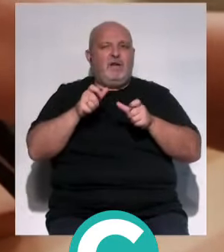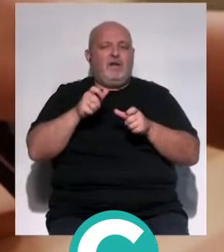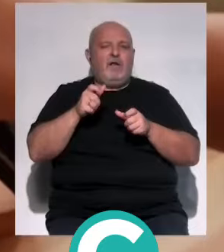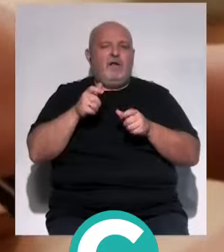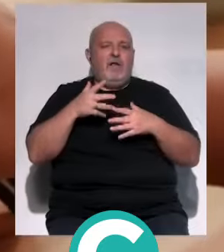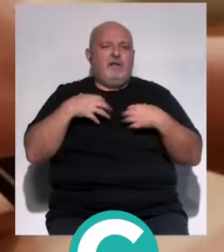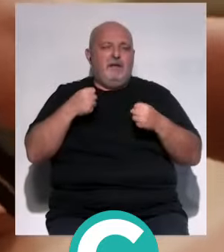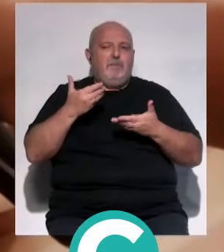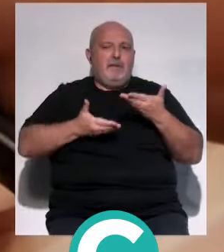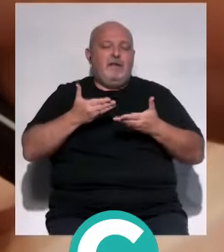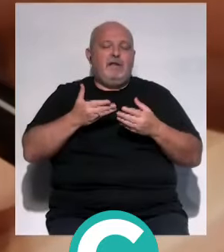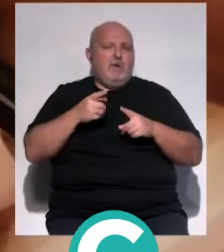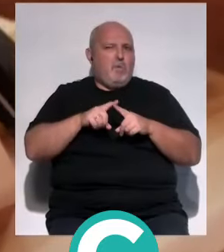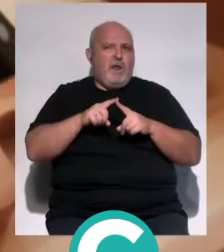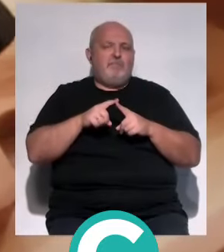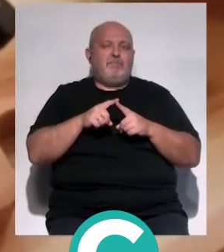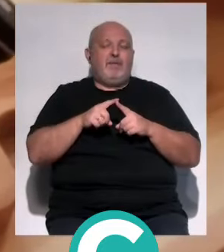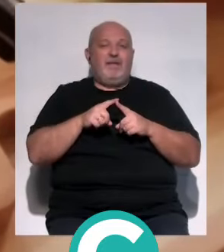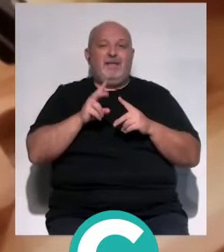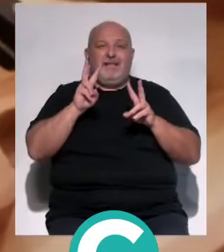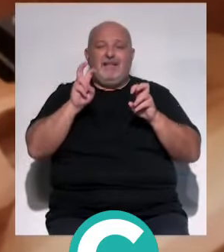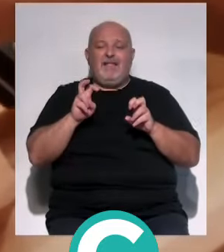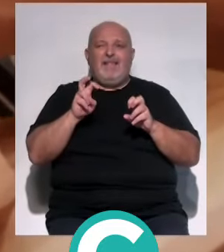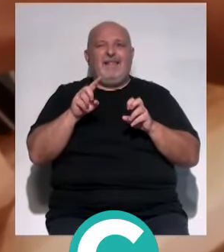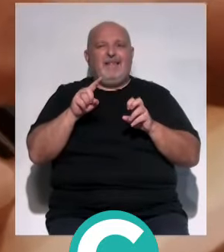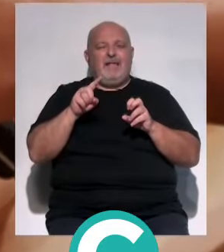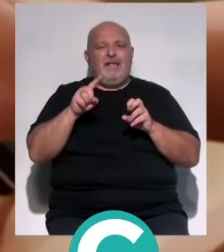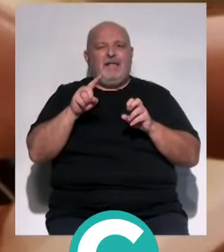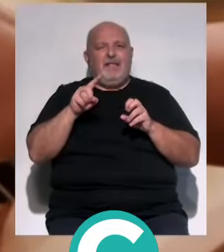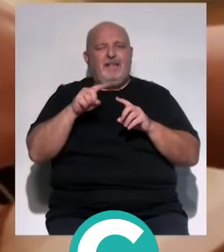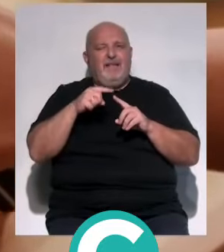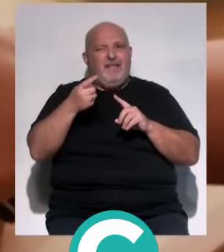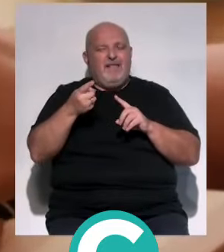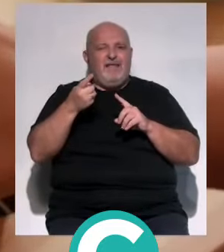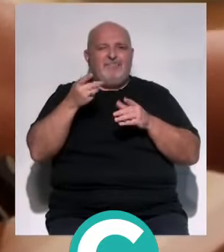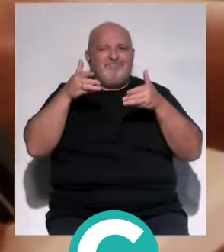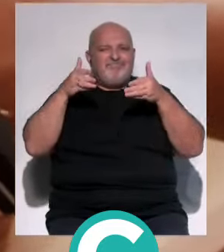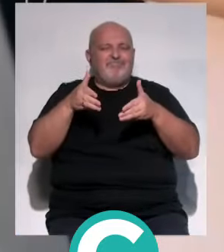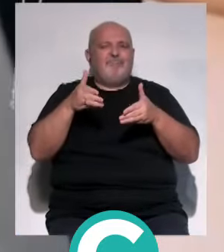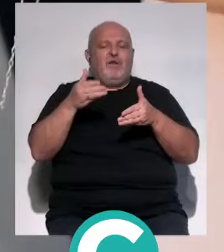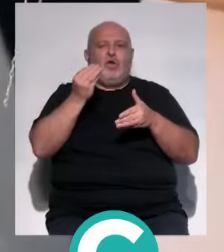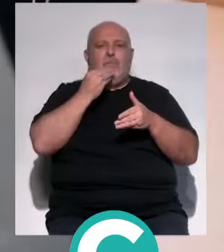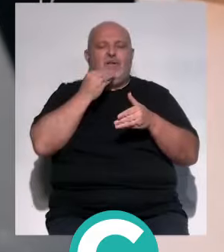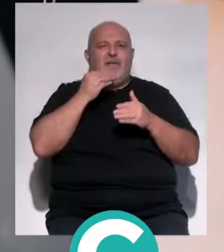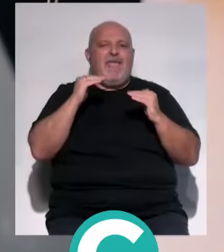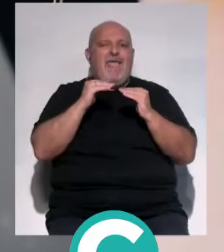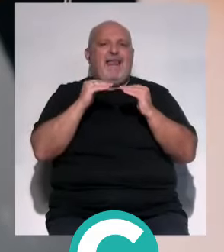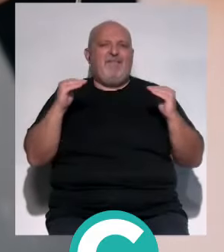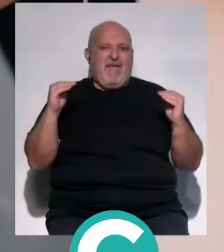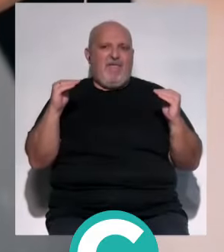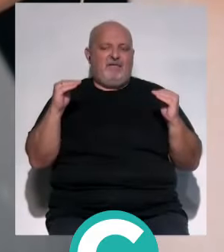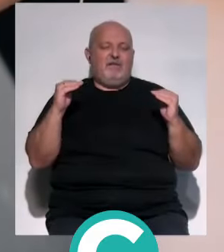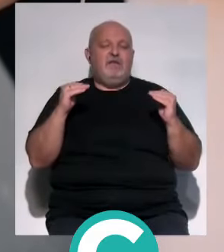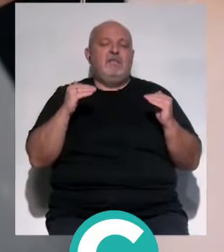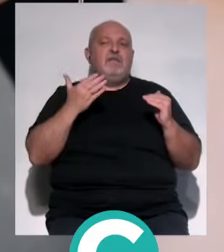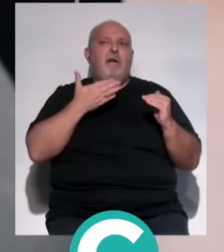un peso saludable. Pero ya te digo que ese apartado se deja, tienes que estar centrado en comer de forma equilibrada. Si